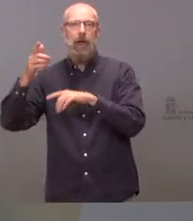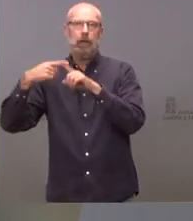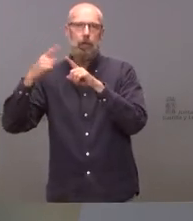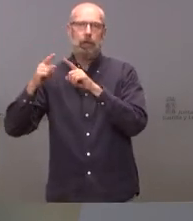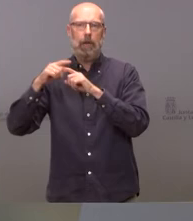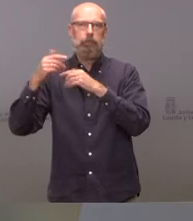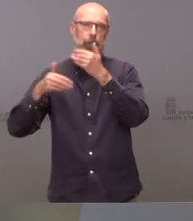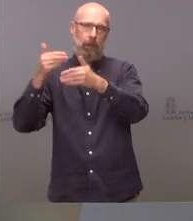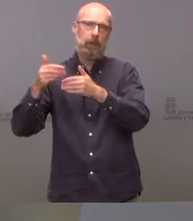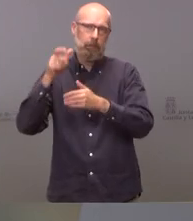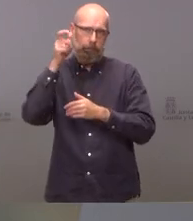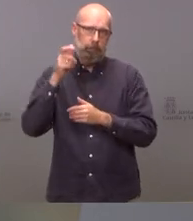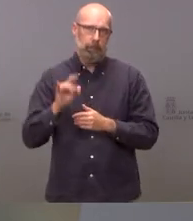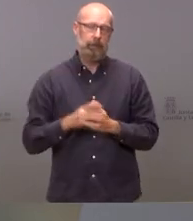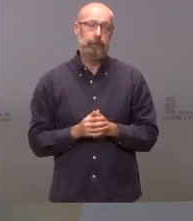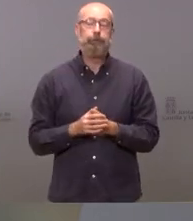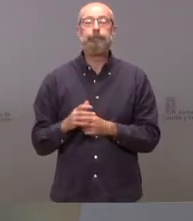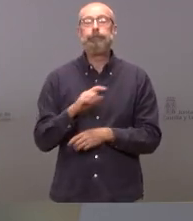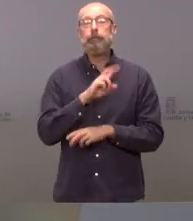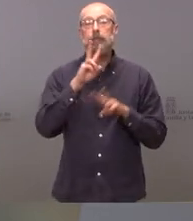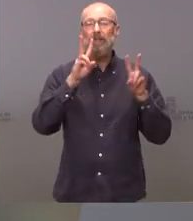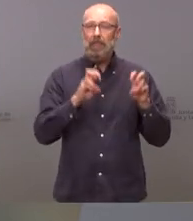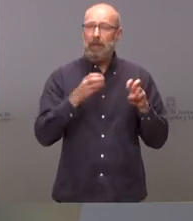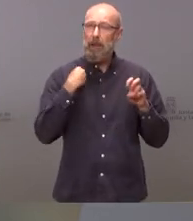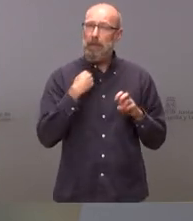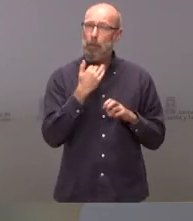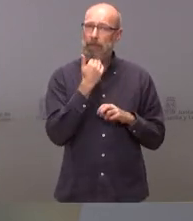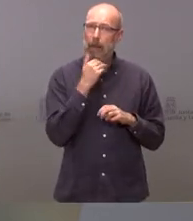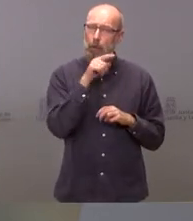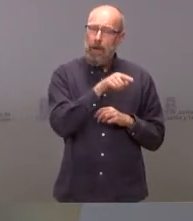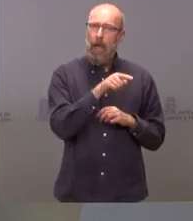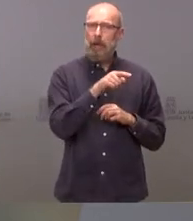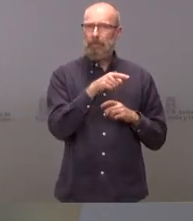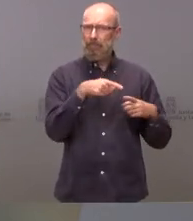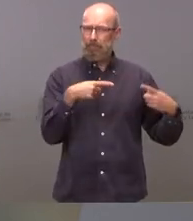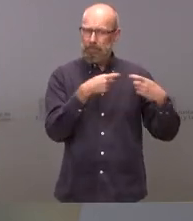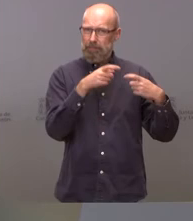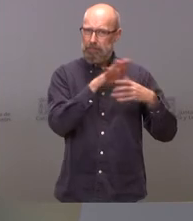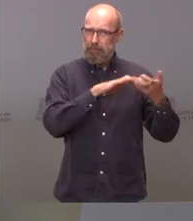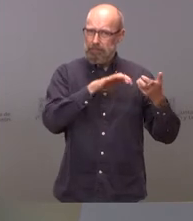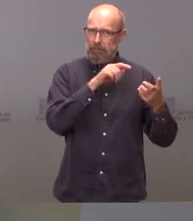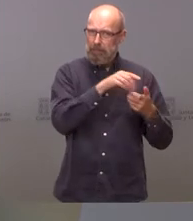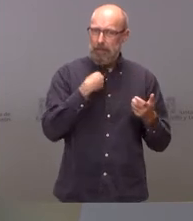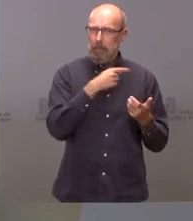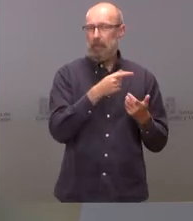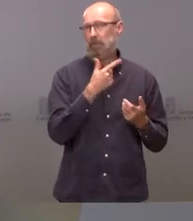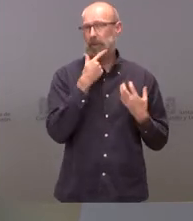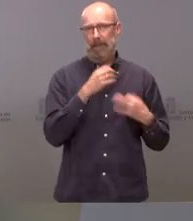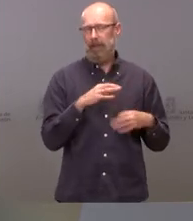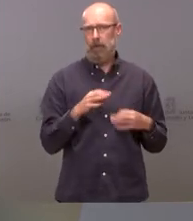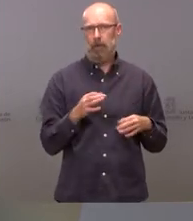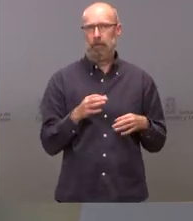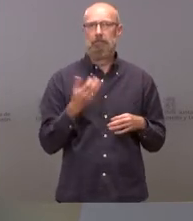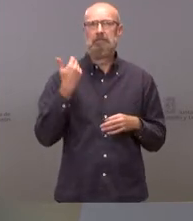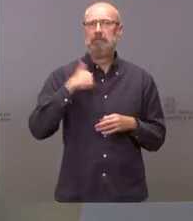de recurso respecto al conflicto en Zamora es muy sencillo nosotros ya hemos al principio inmediatamente que entró en vigor